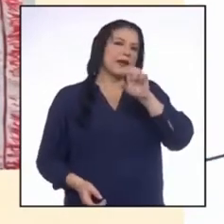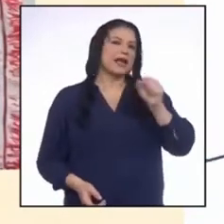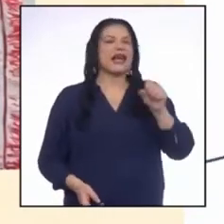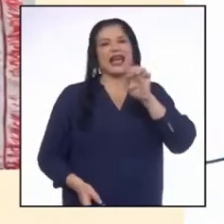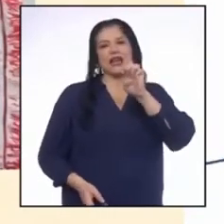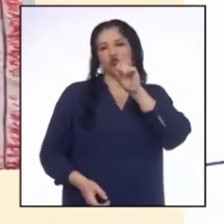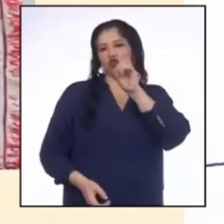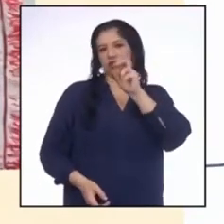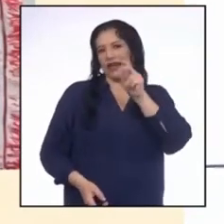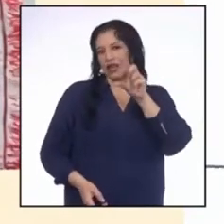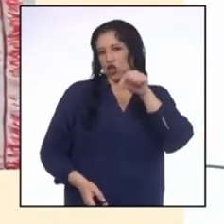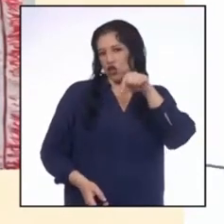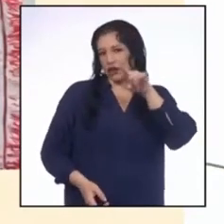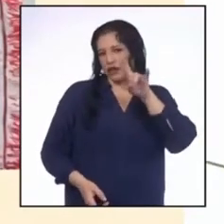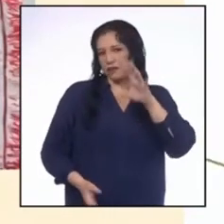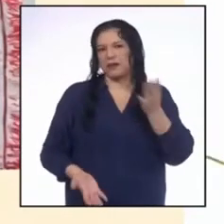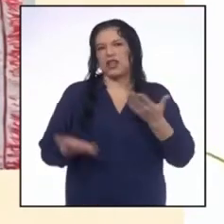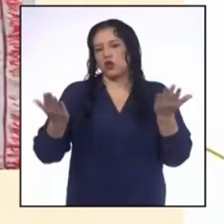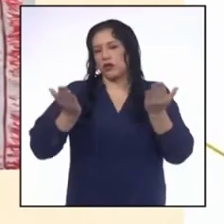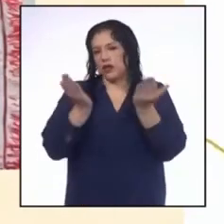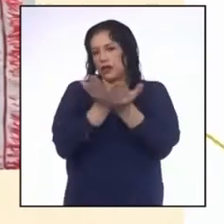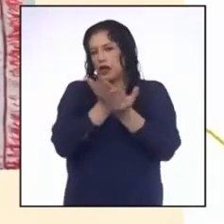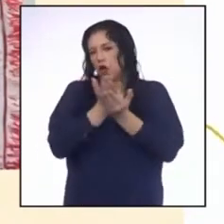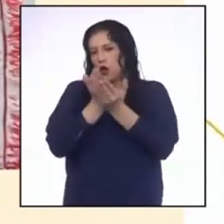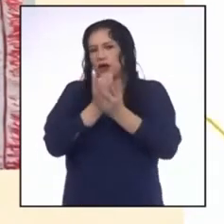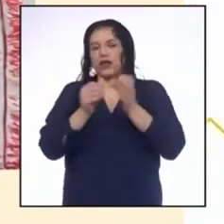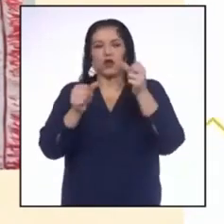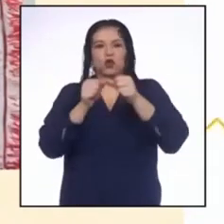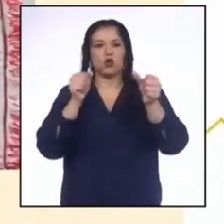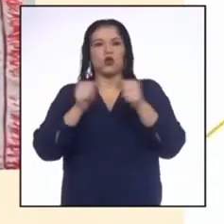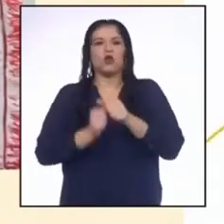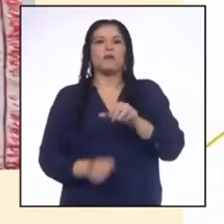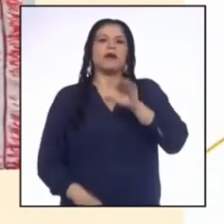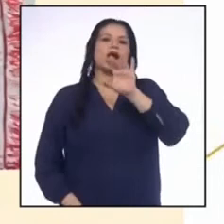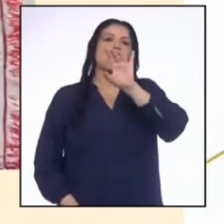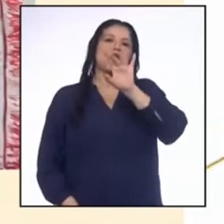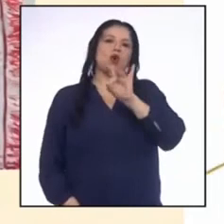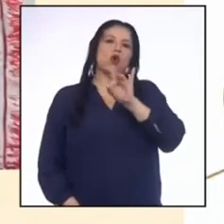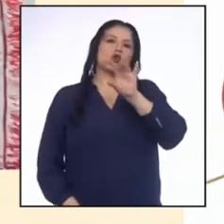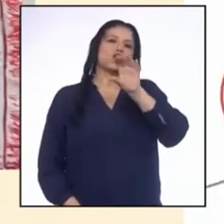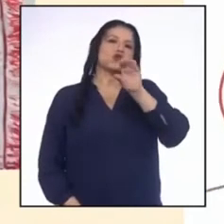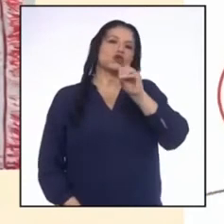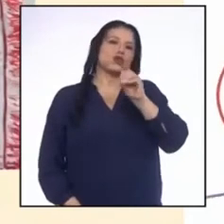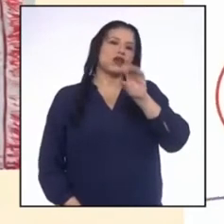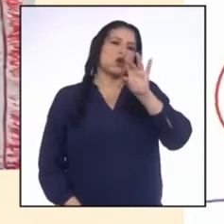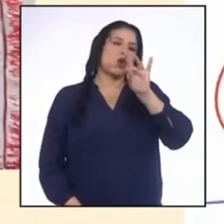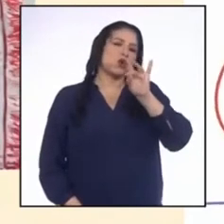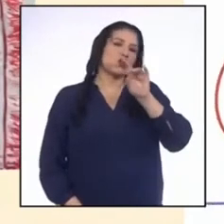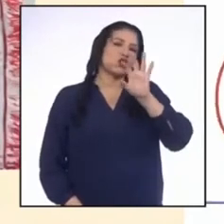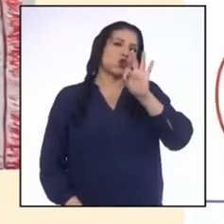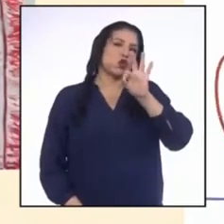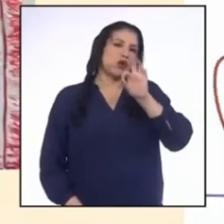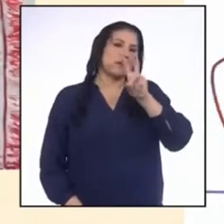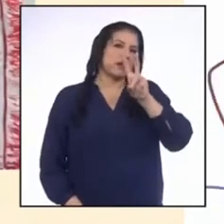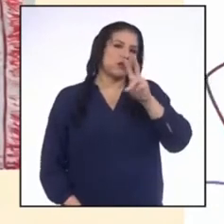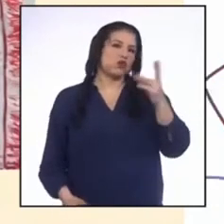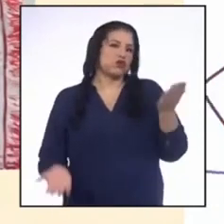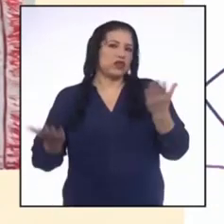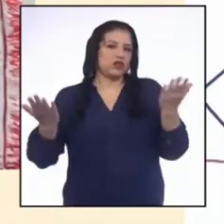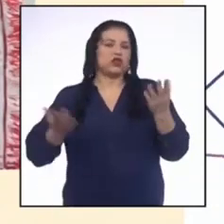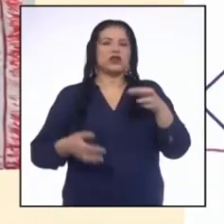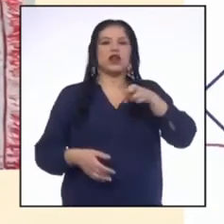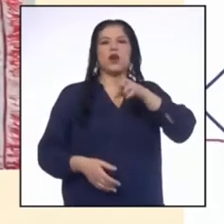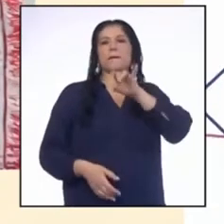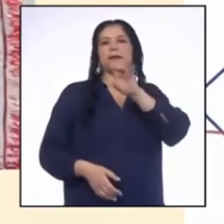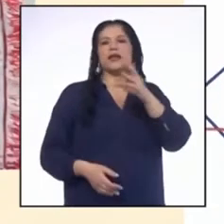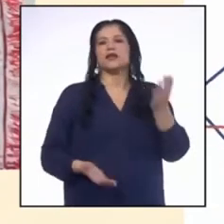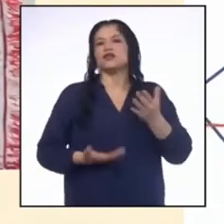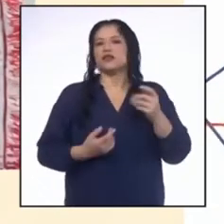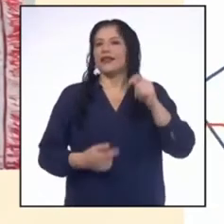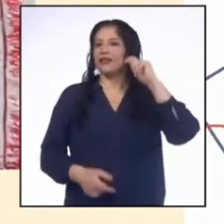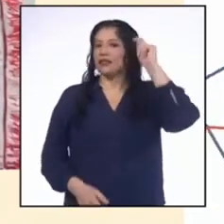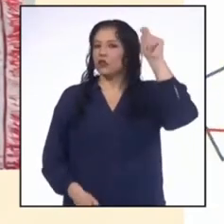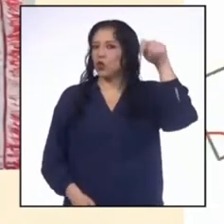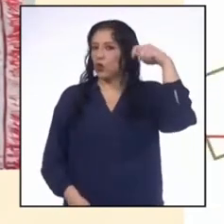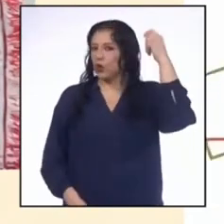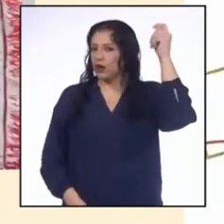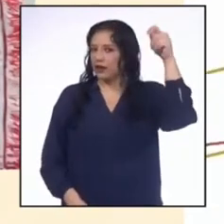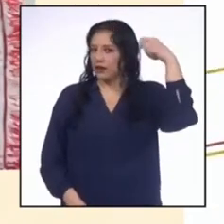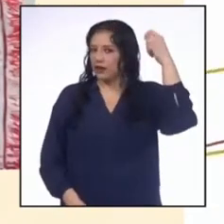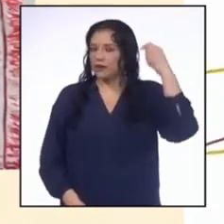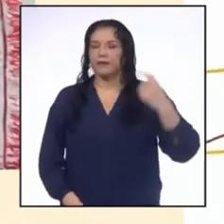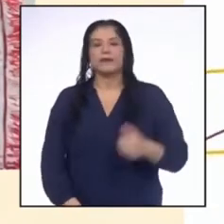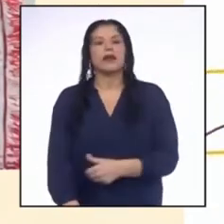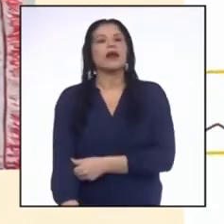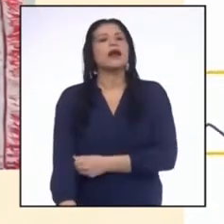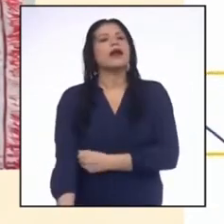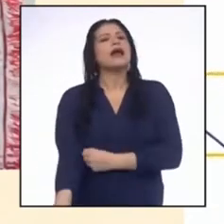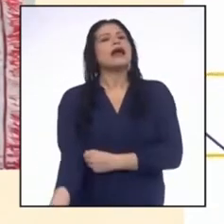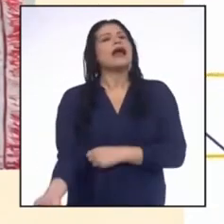Quispe de la institución educativa número 8892 Los Pinos en Trujillo. Profesora,